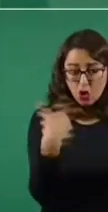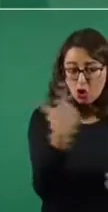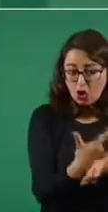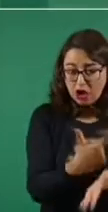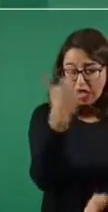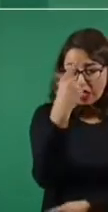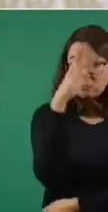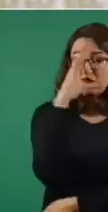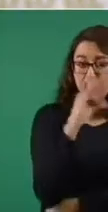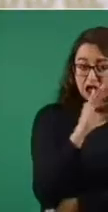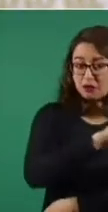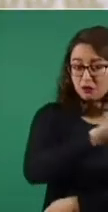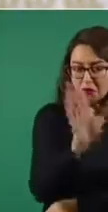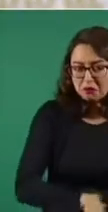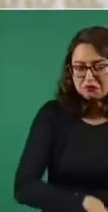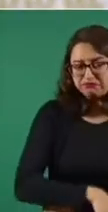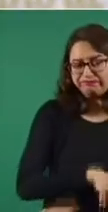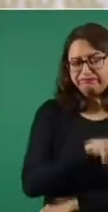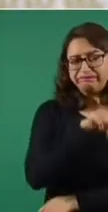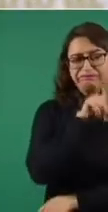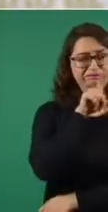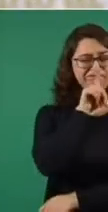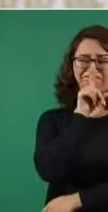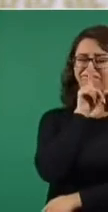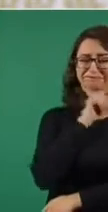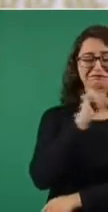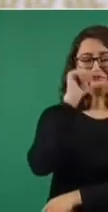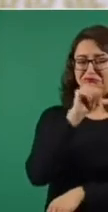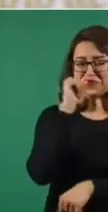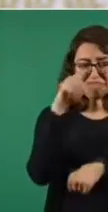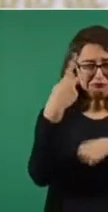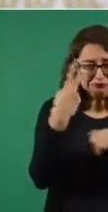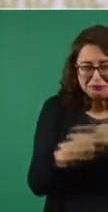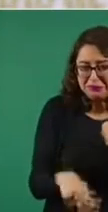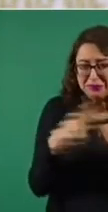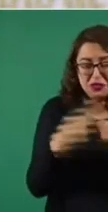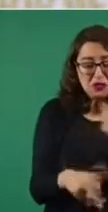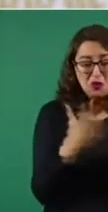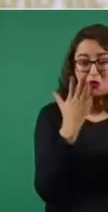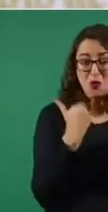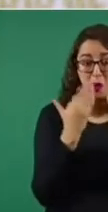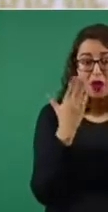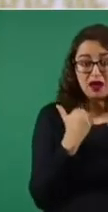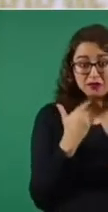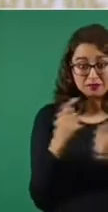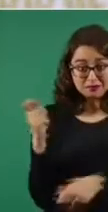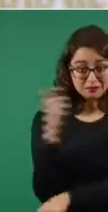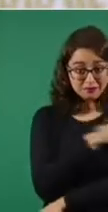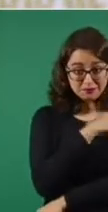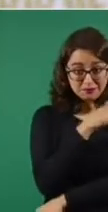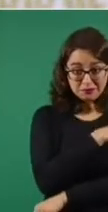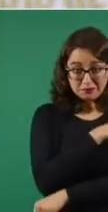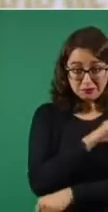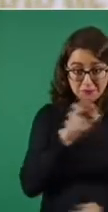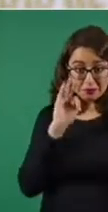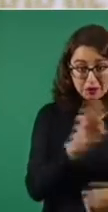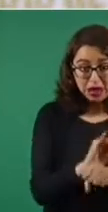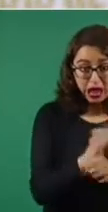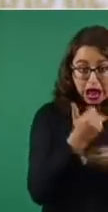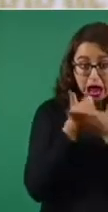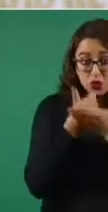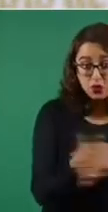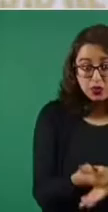riesgo de morir por COVID y en cambio no se espera de las vacunas actuales que pudieran ayudar